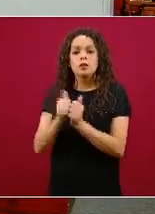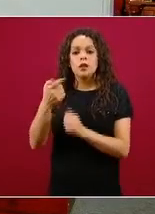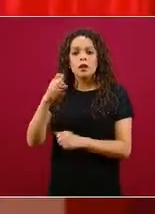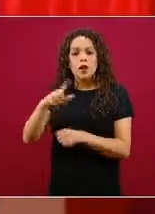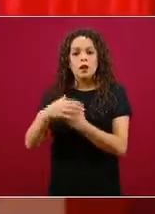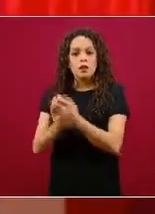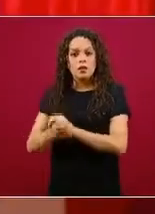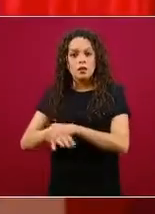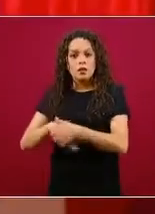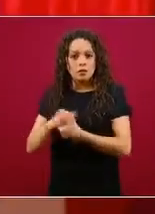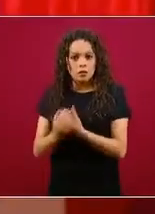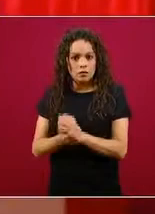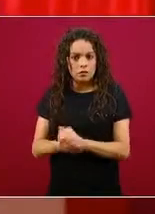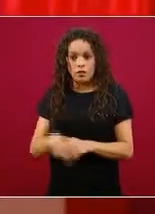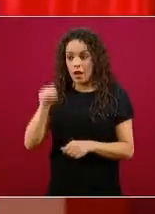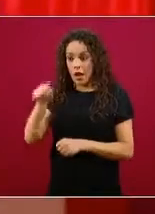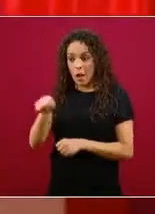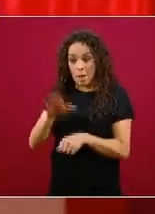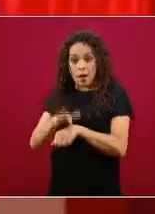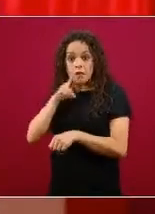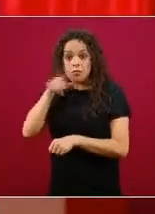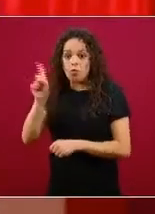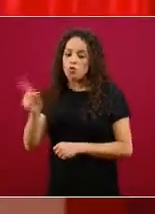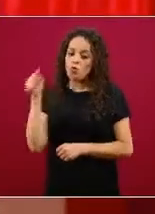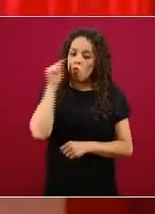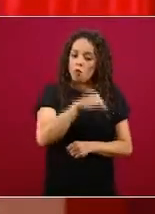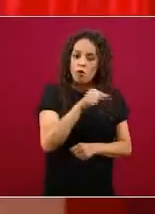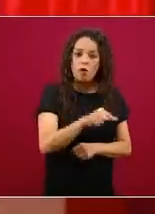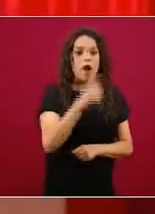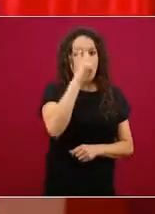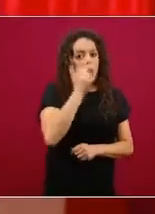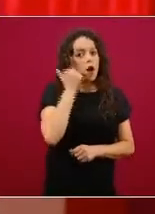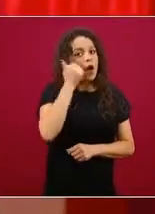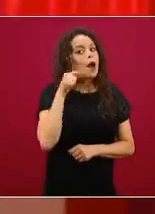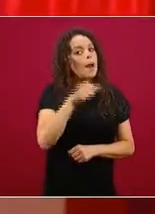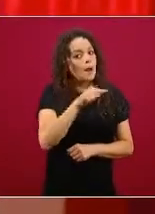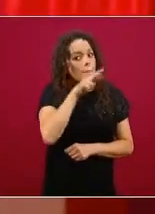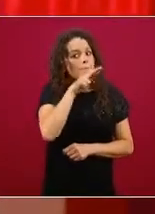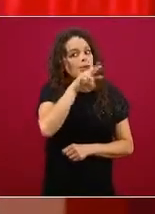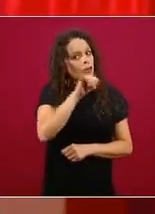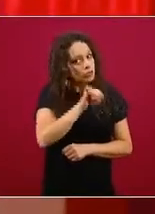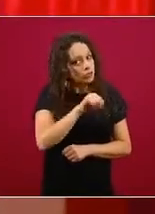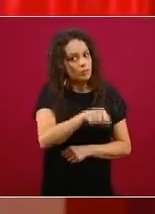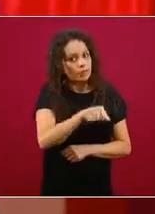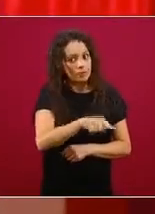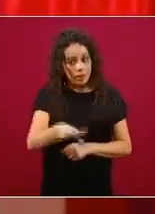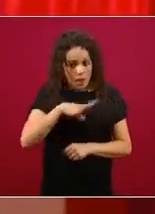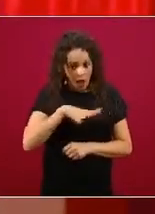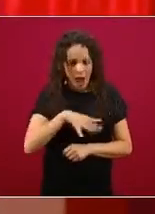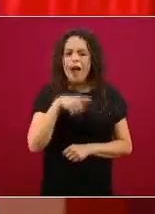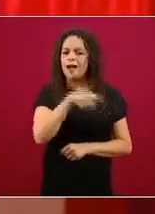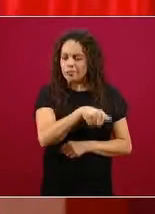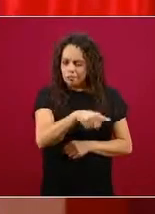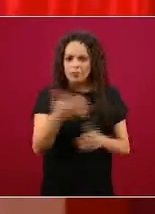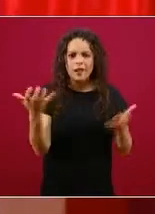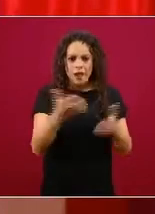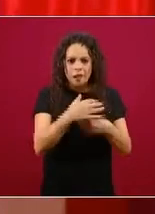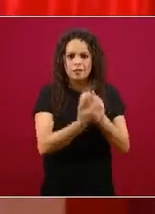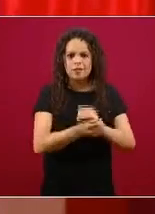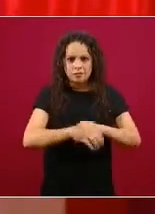es mucho mejor agua y jabón siempre que haya agua y jabón agua y jabón y el otro elemento que es